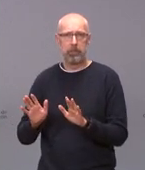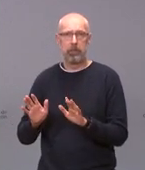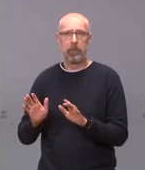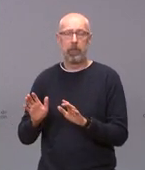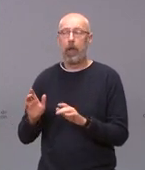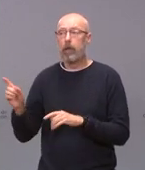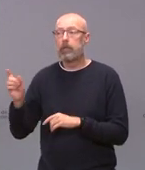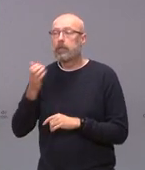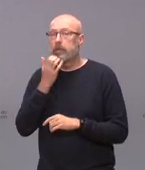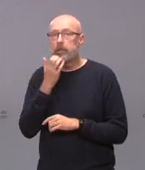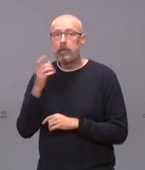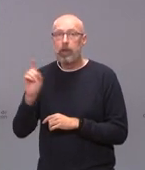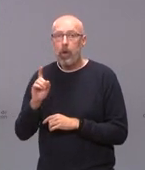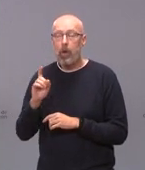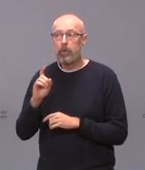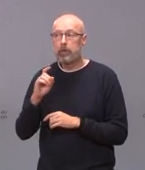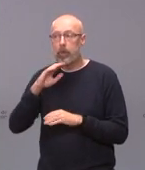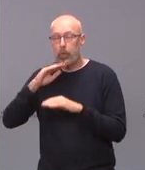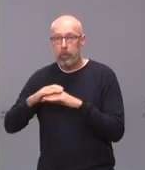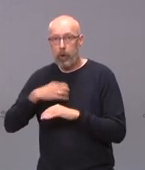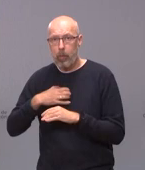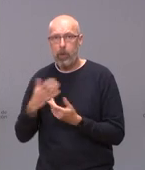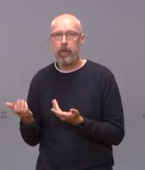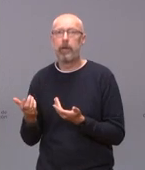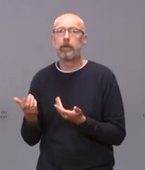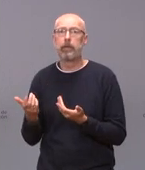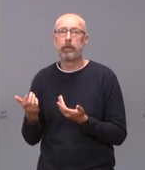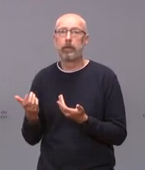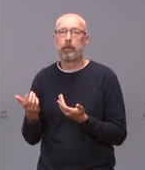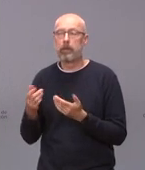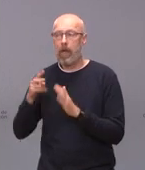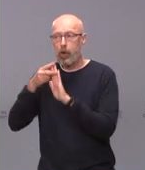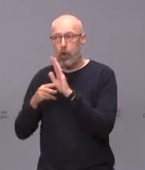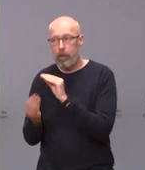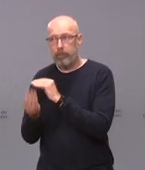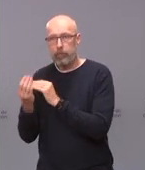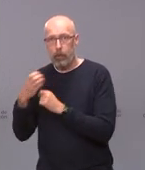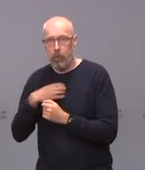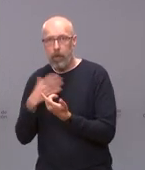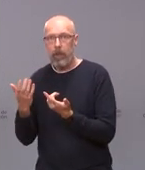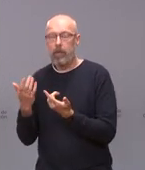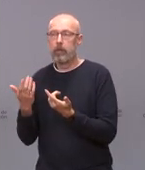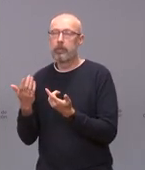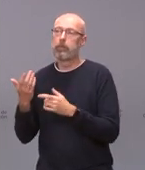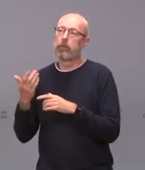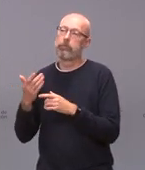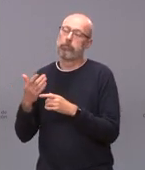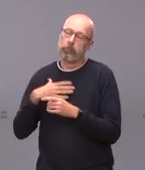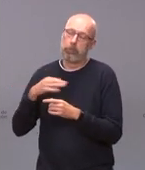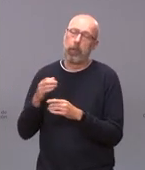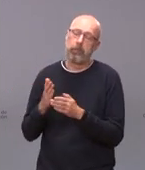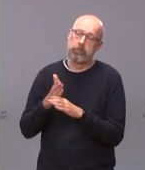con que si no es capaz de cumplir su palabra para imponer una norma pues mantenga el estado de alarma